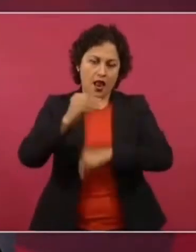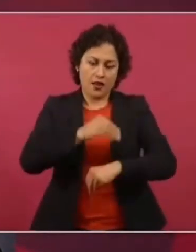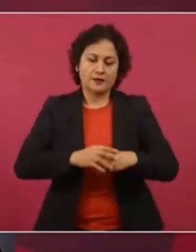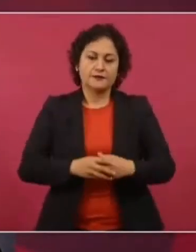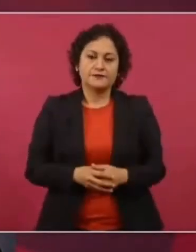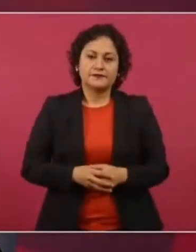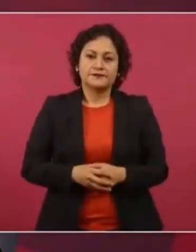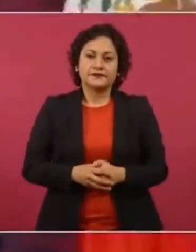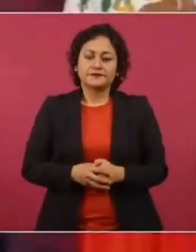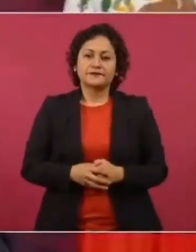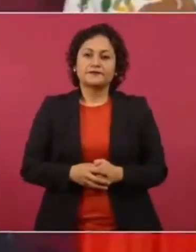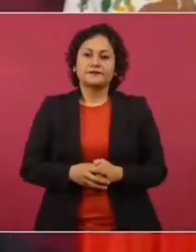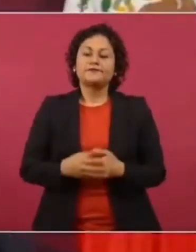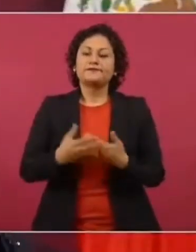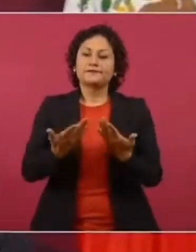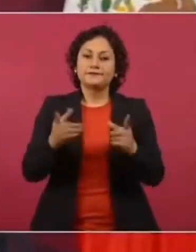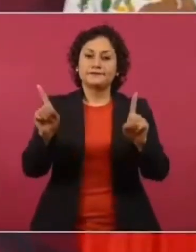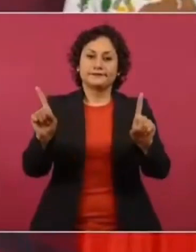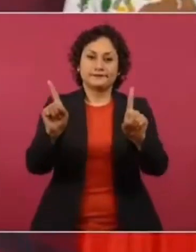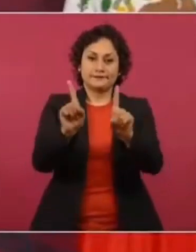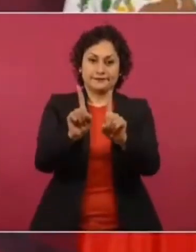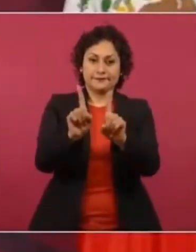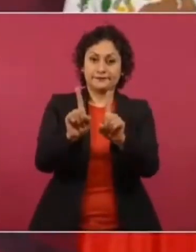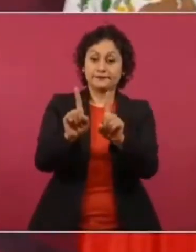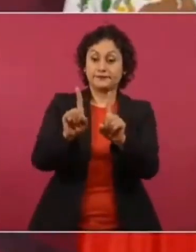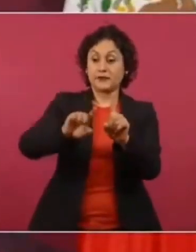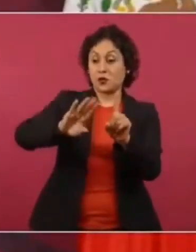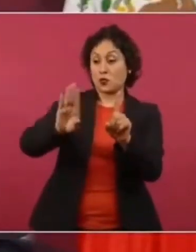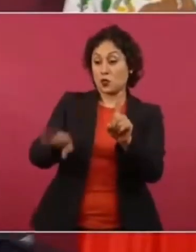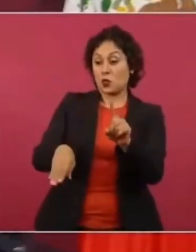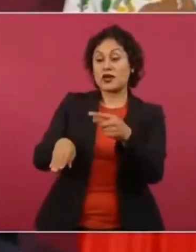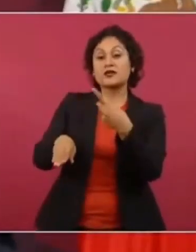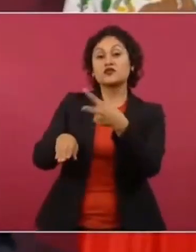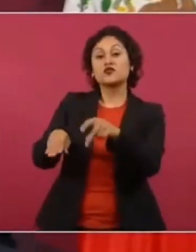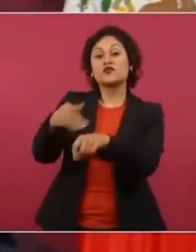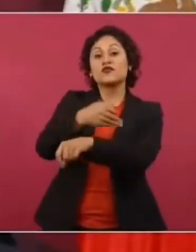Y la familia del finado contrata a Gómez Món.